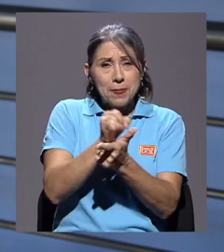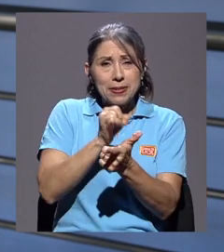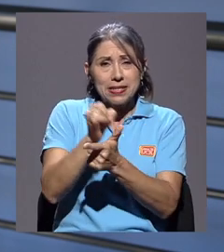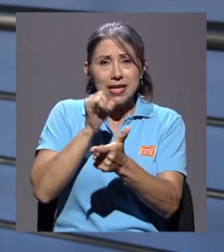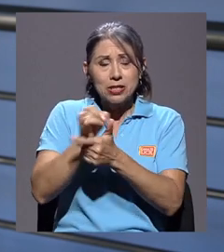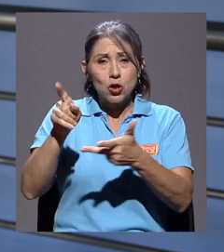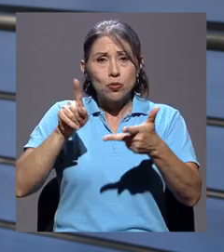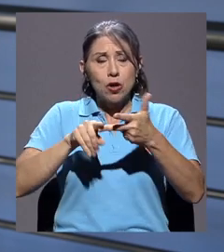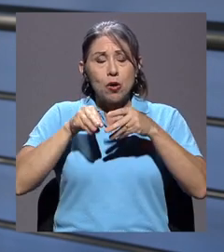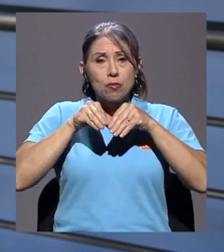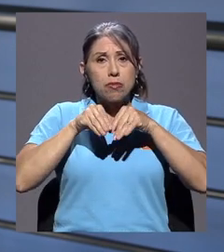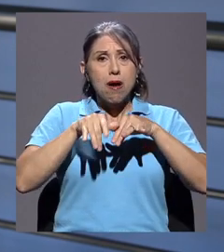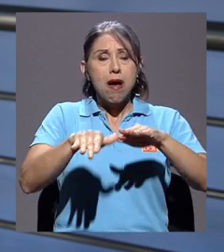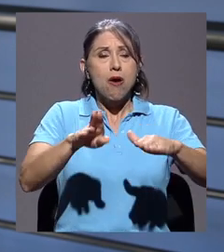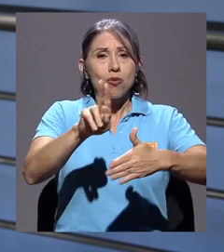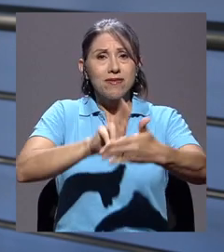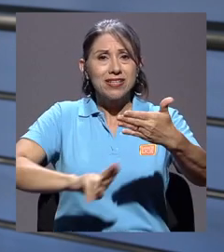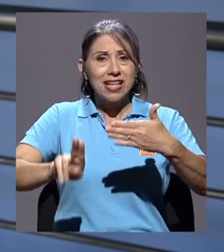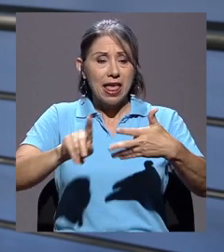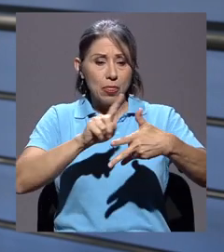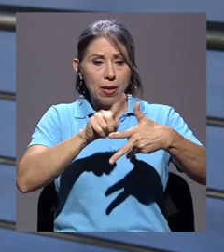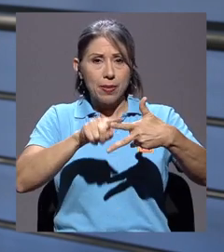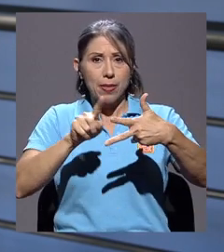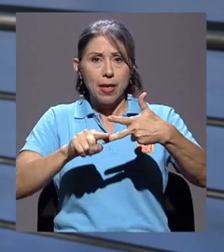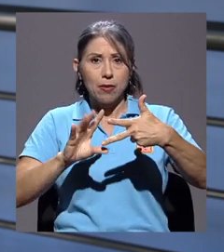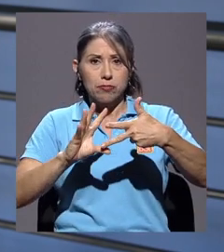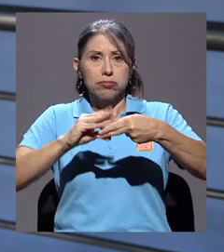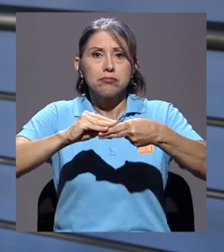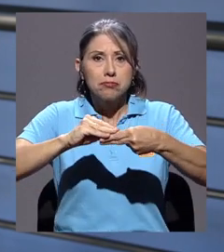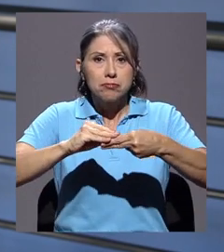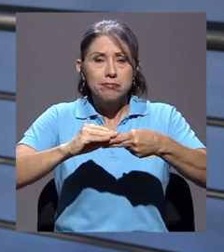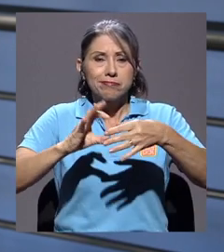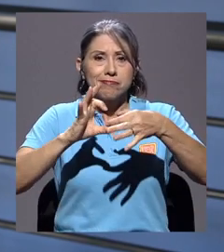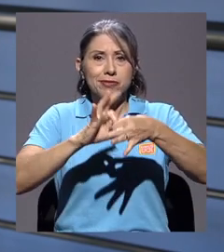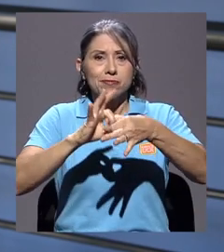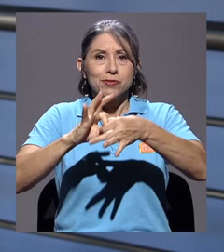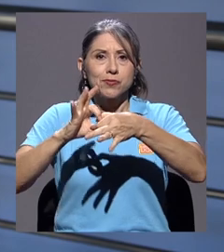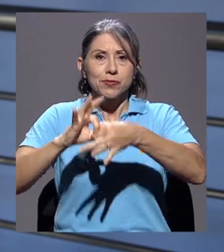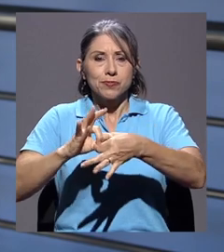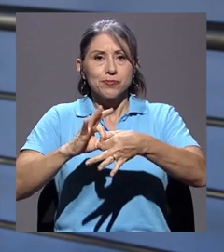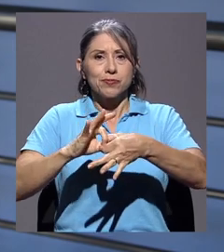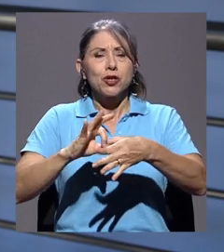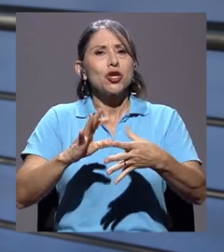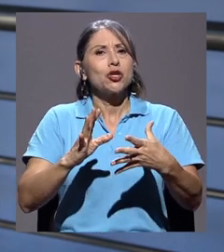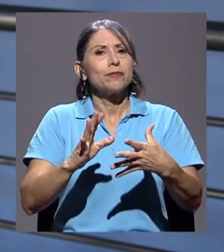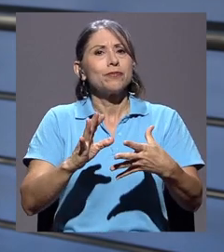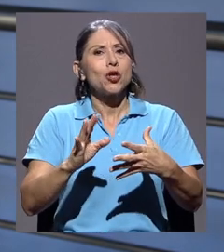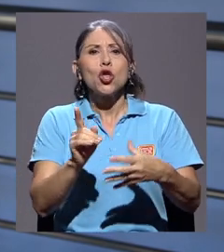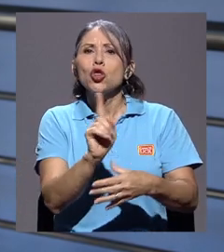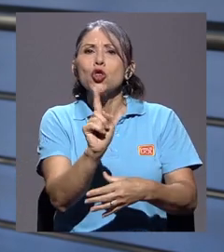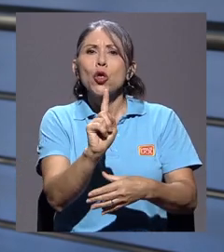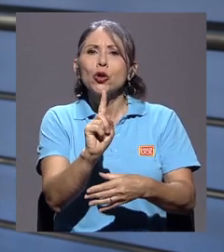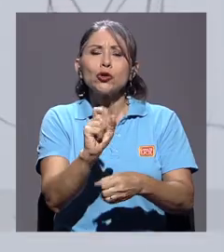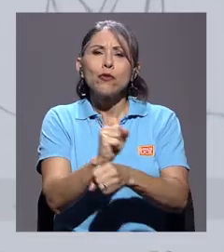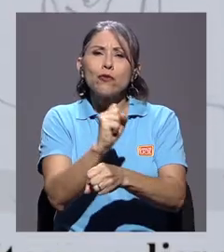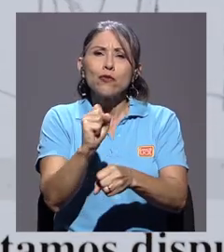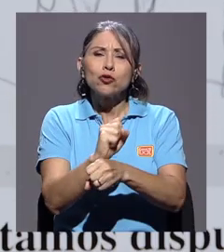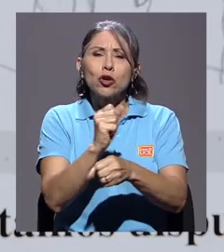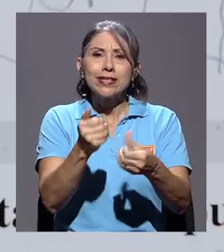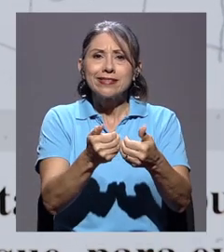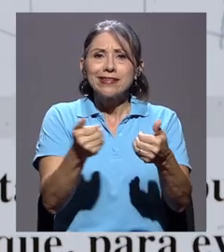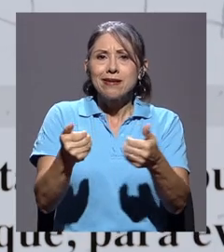universitaria, estén articuladas. No son funciones